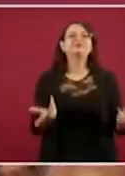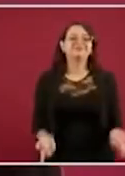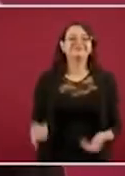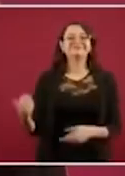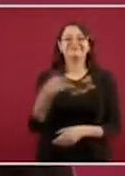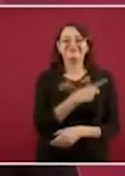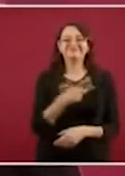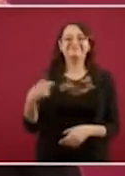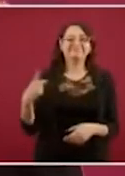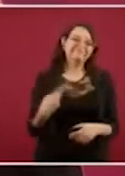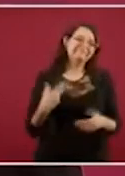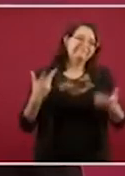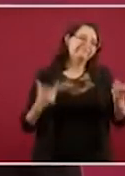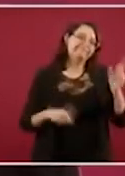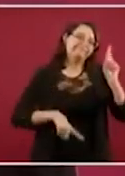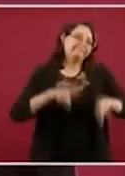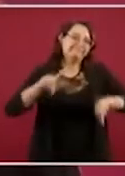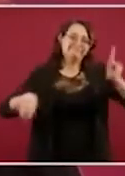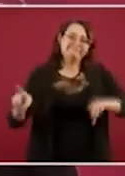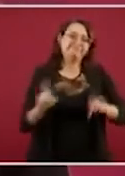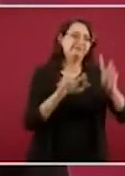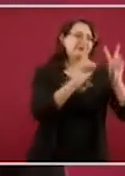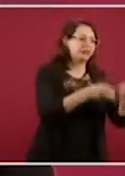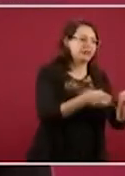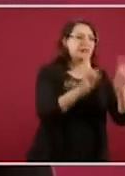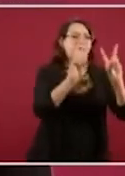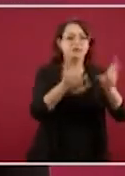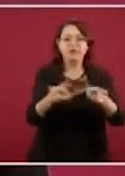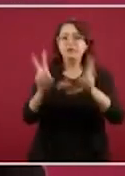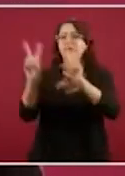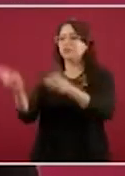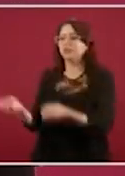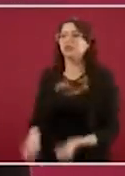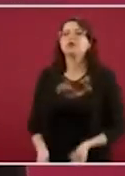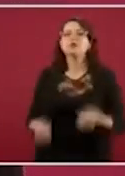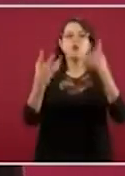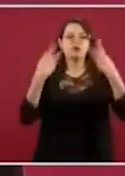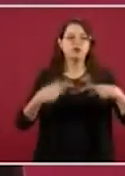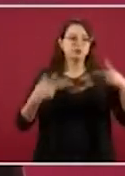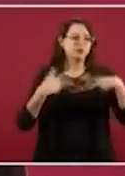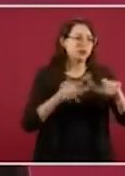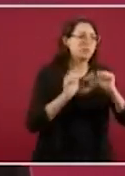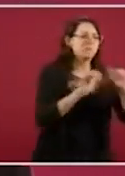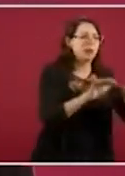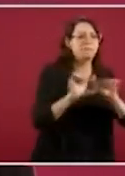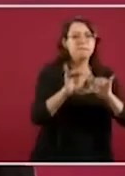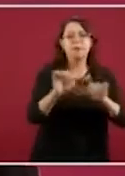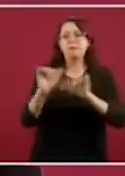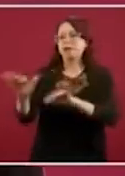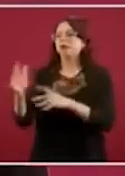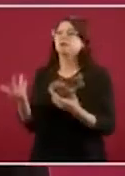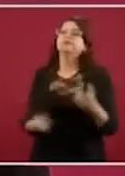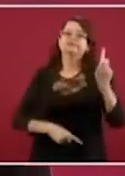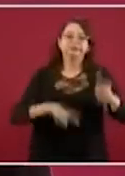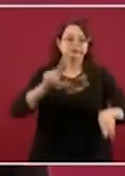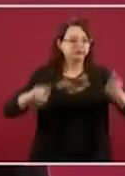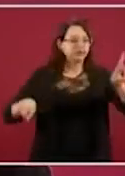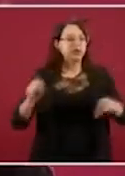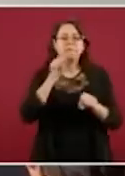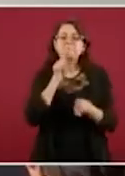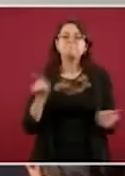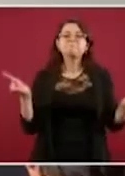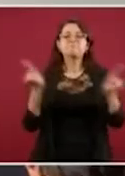tiene que ser, es proporcional de acuerdo a la cantidad de demandas que nosotros les enviamos. Y las respuestas